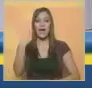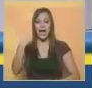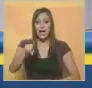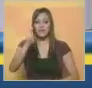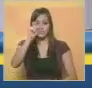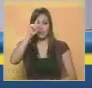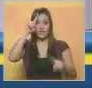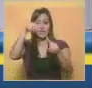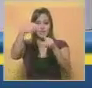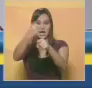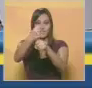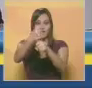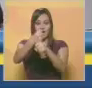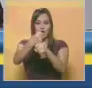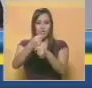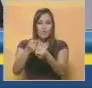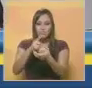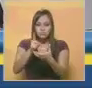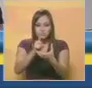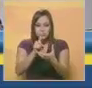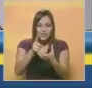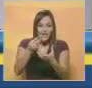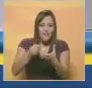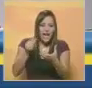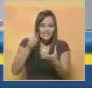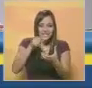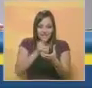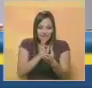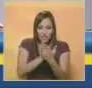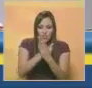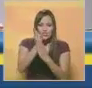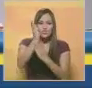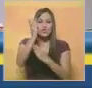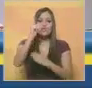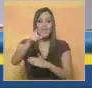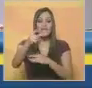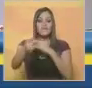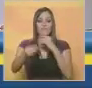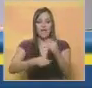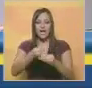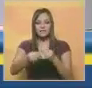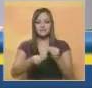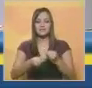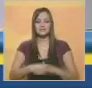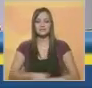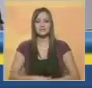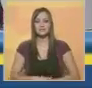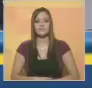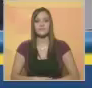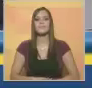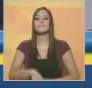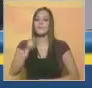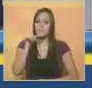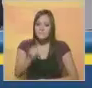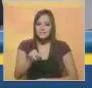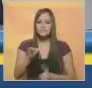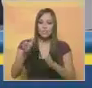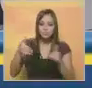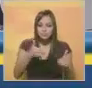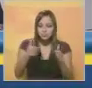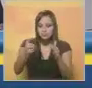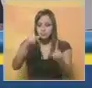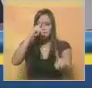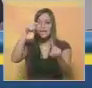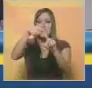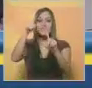brújula para saber cuál es el camino que debemos transitar. Y ese camino debe ser el de